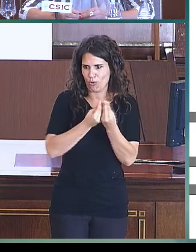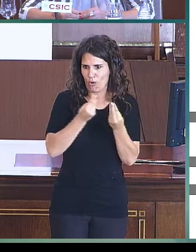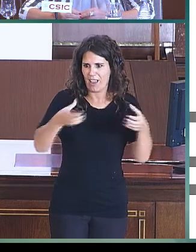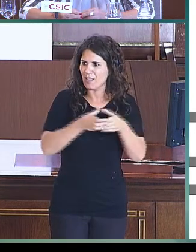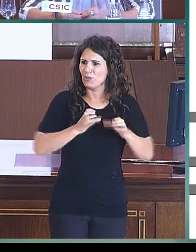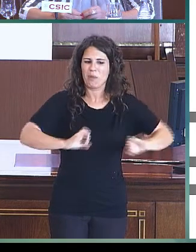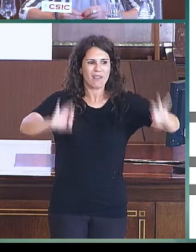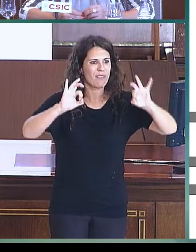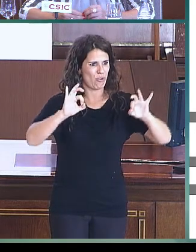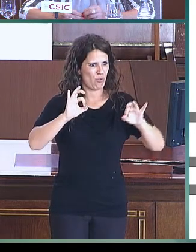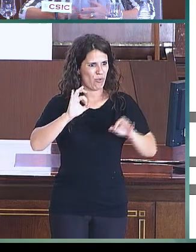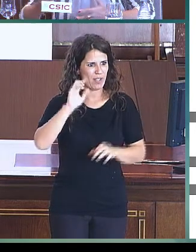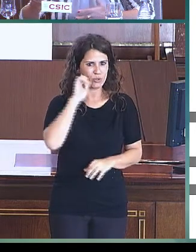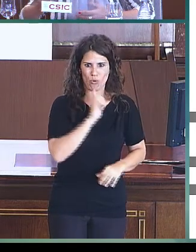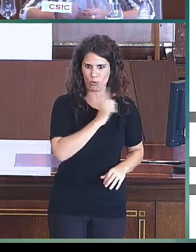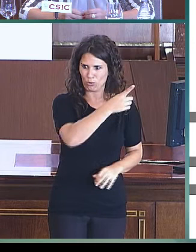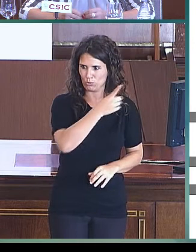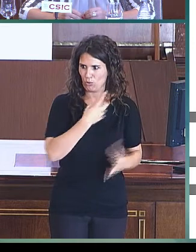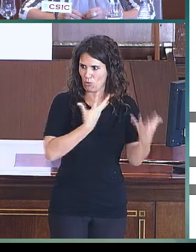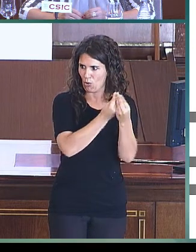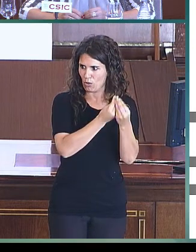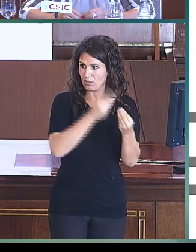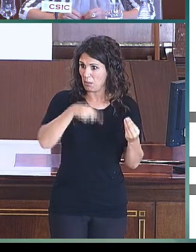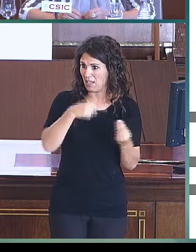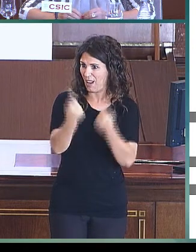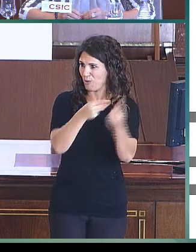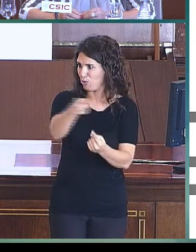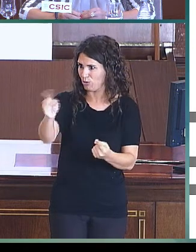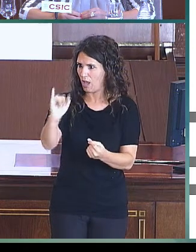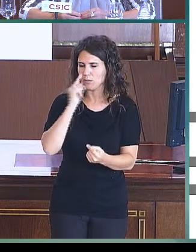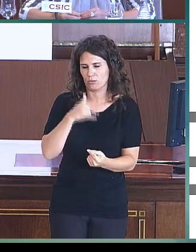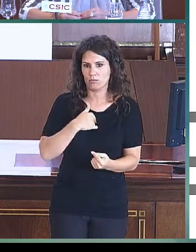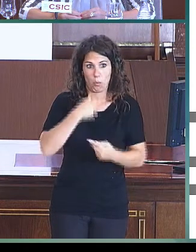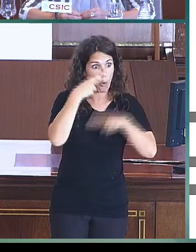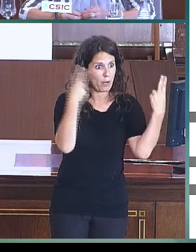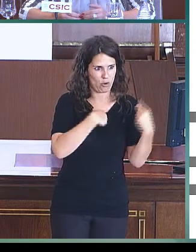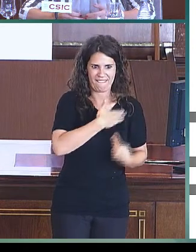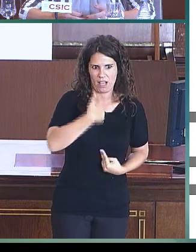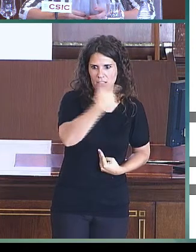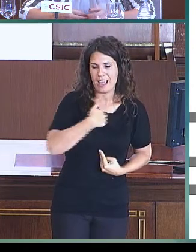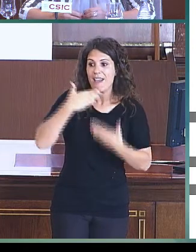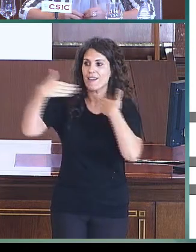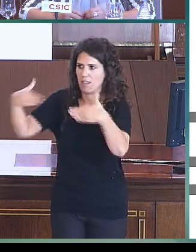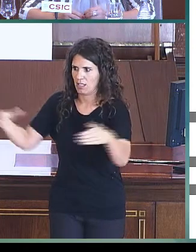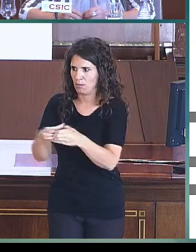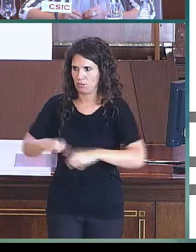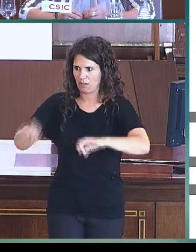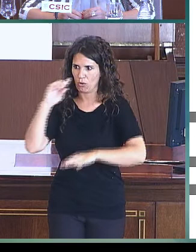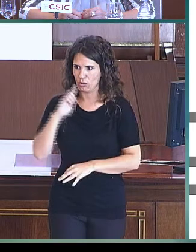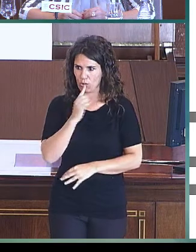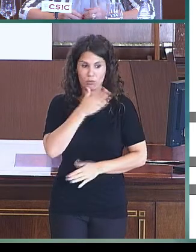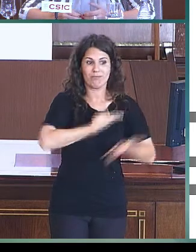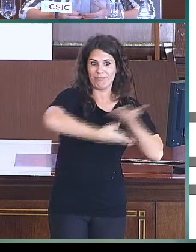el equipo específico de sordos, que también está por aquí, lo cual agradecer públicamente, hemos ido transformando